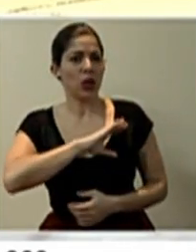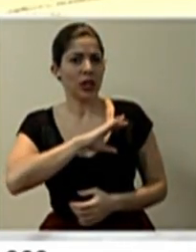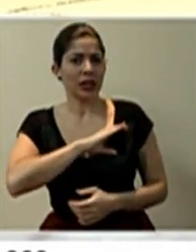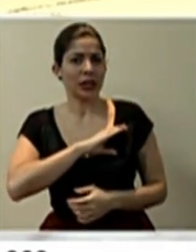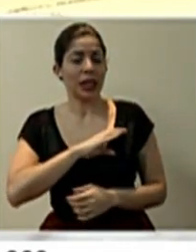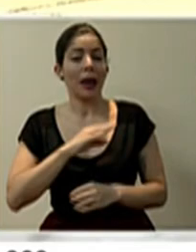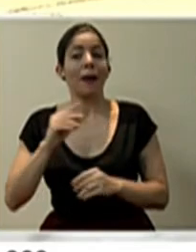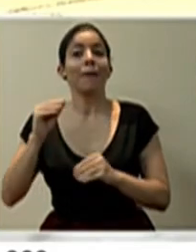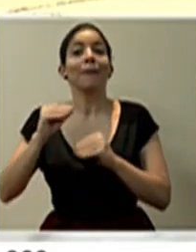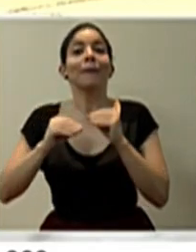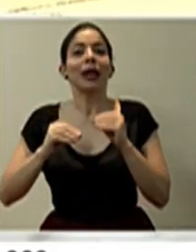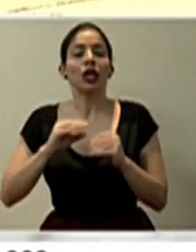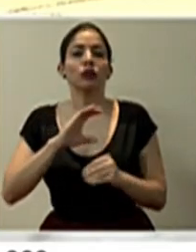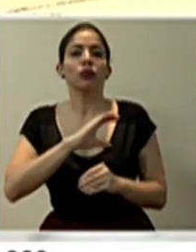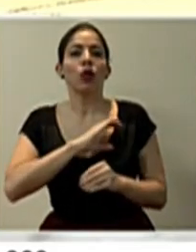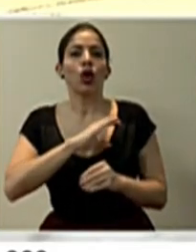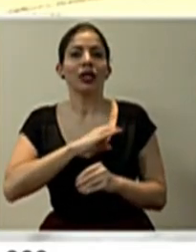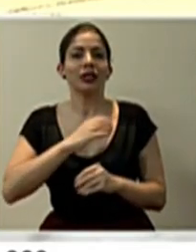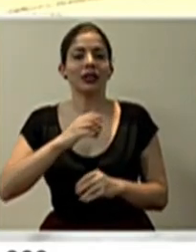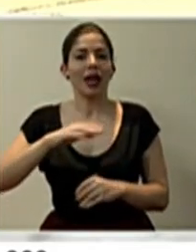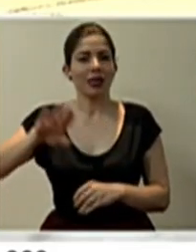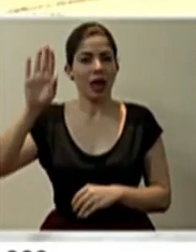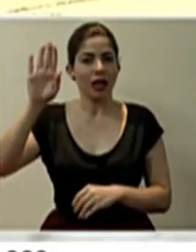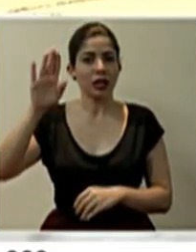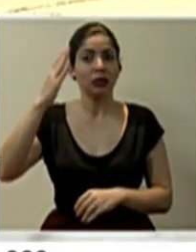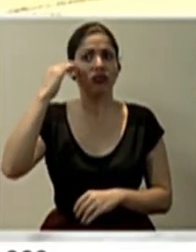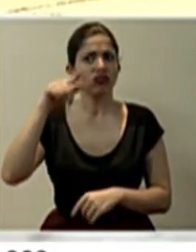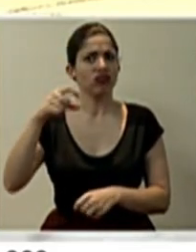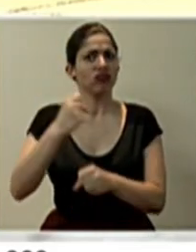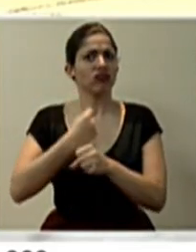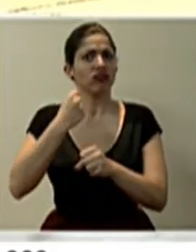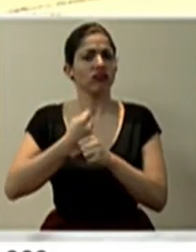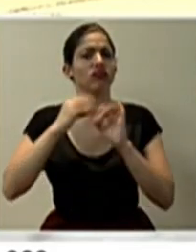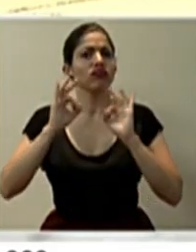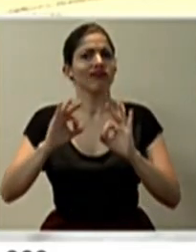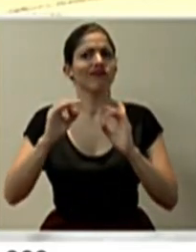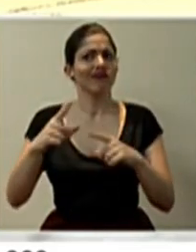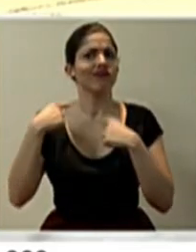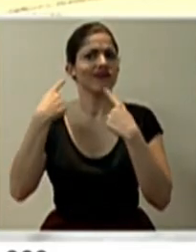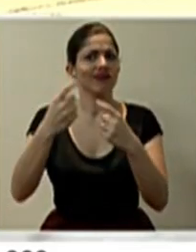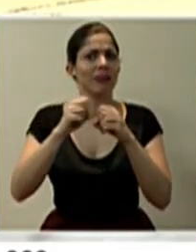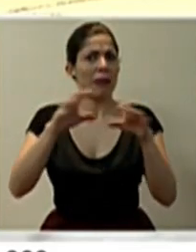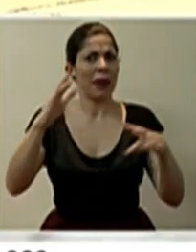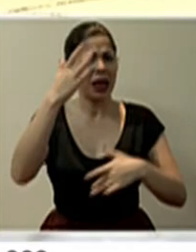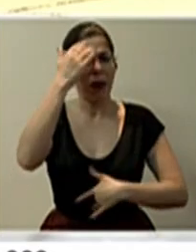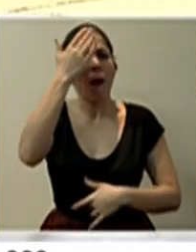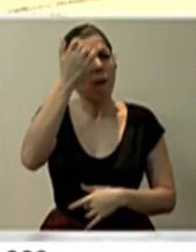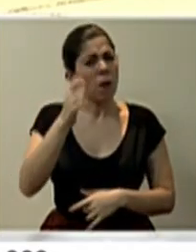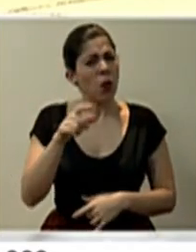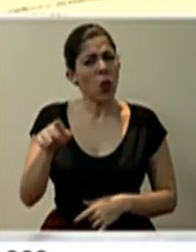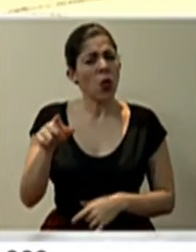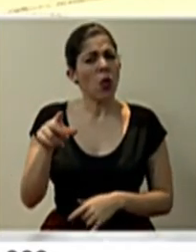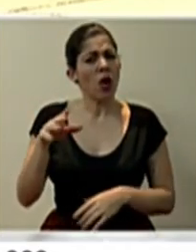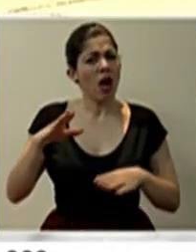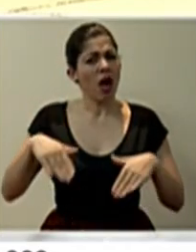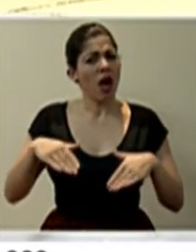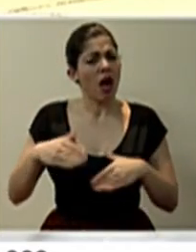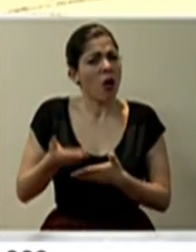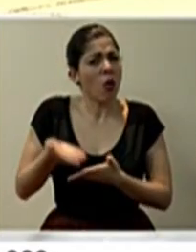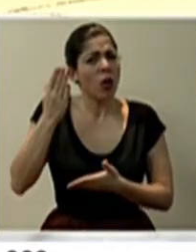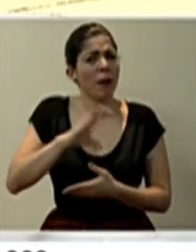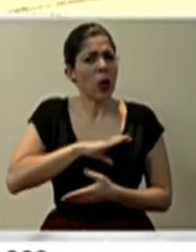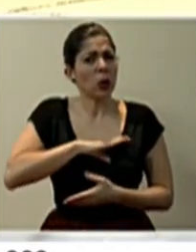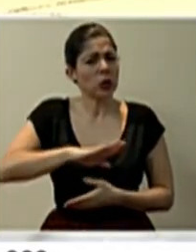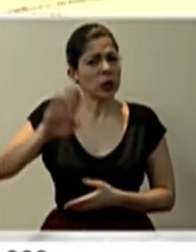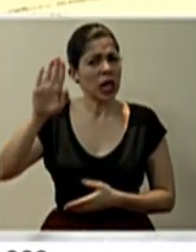menos para la policía de tránsito que ha realizado muy bien su trabajo durante esta pandemia. ¿Por qué no se le ha realizado a la policía de